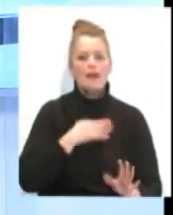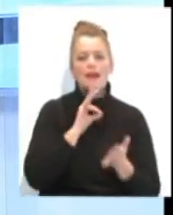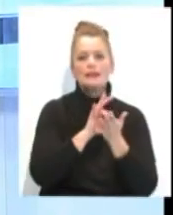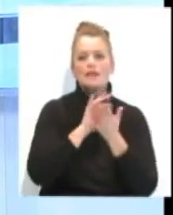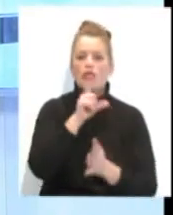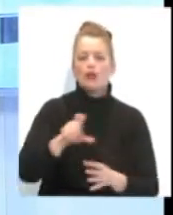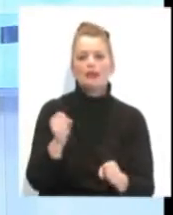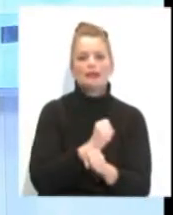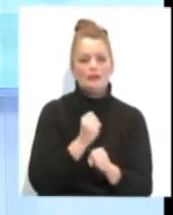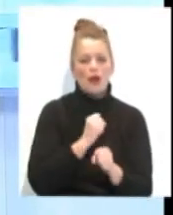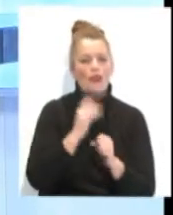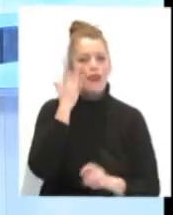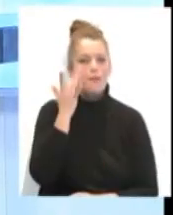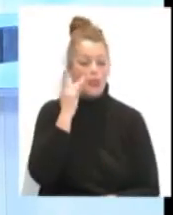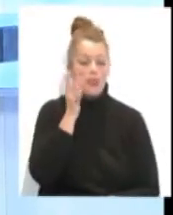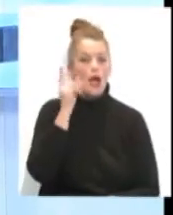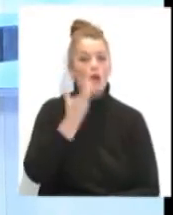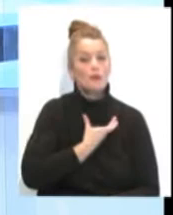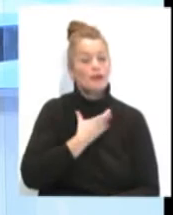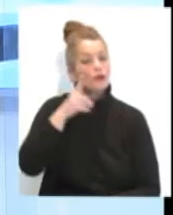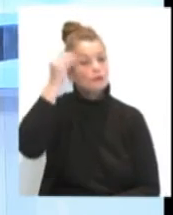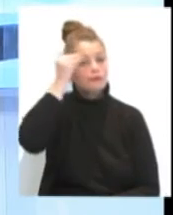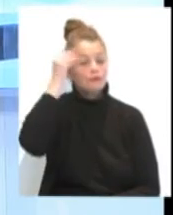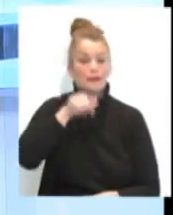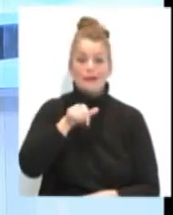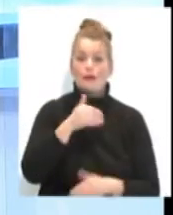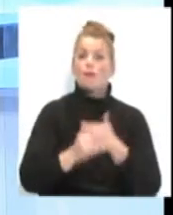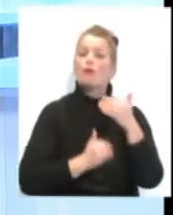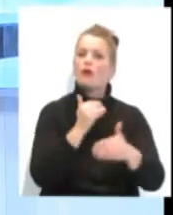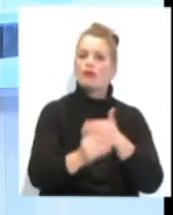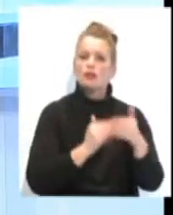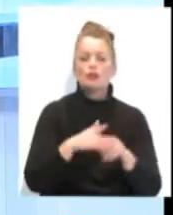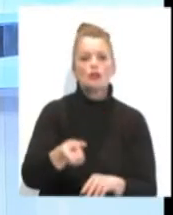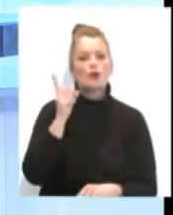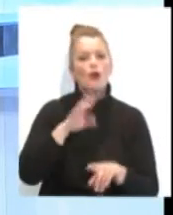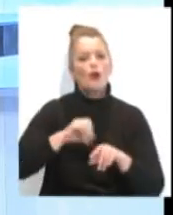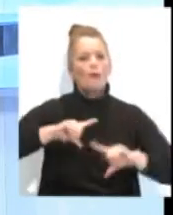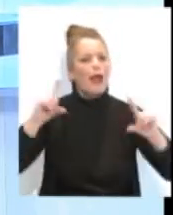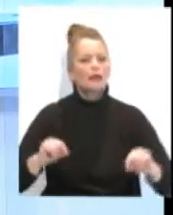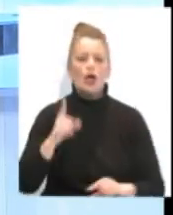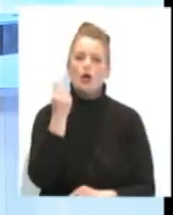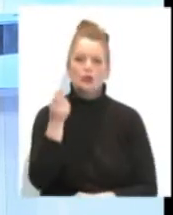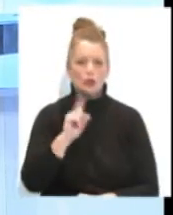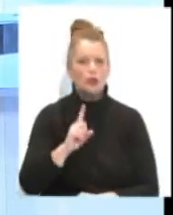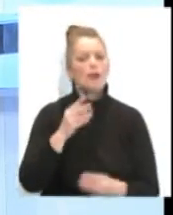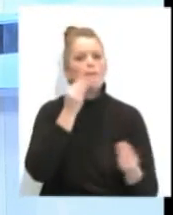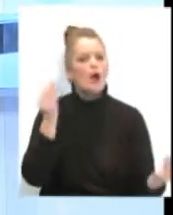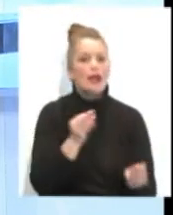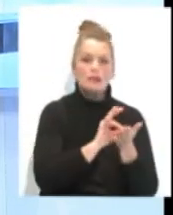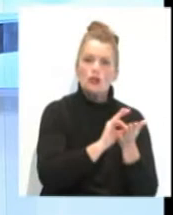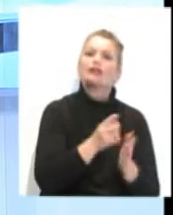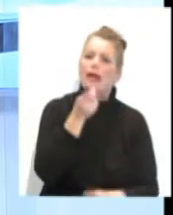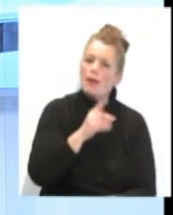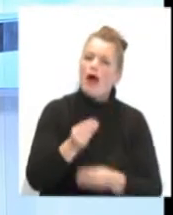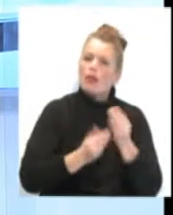las trabajadoras de limpieza desde el Ayuntamiento consideran que con este proceso no solo se abaratan costes y se mejora el servicio, sino que